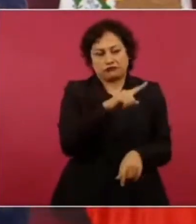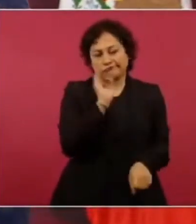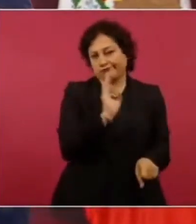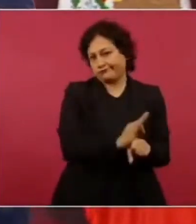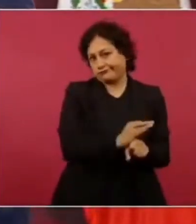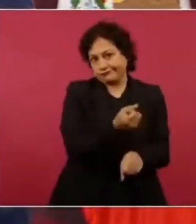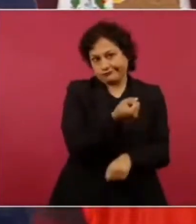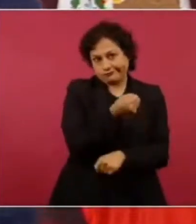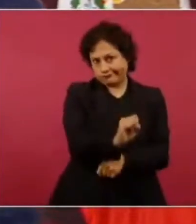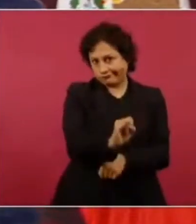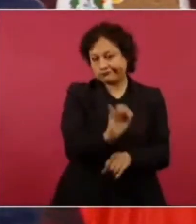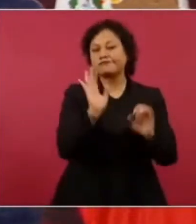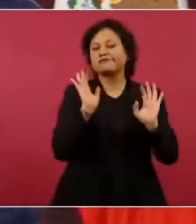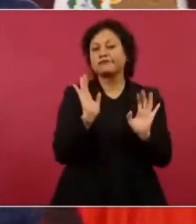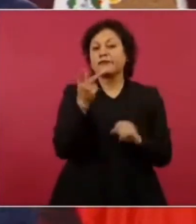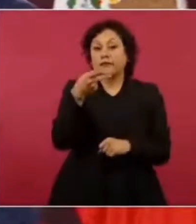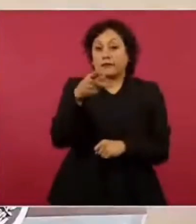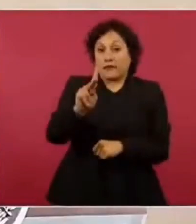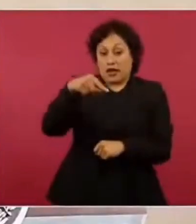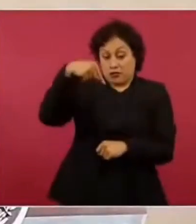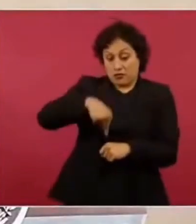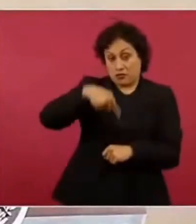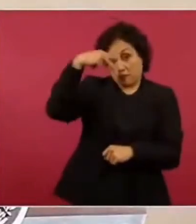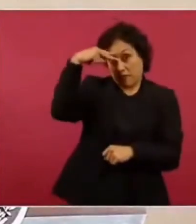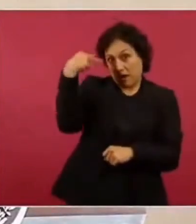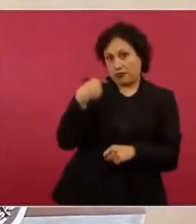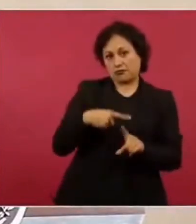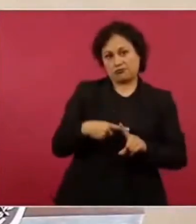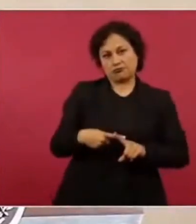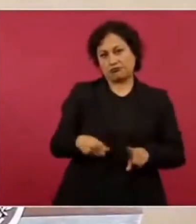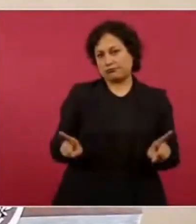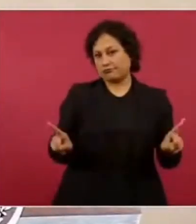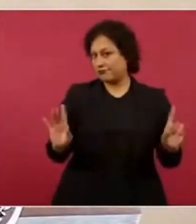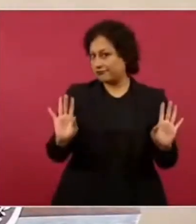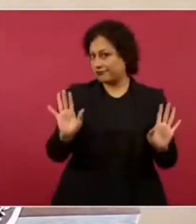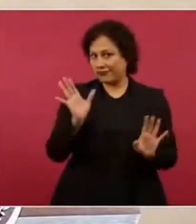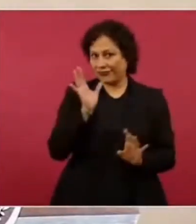pero en el caso de nosotros es distinto aquí fue